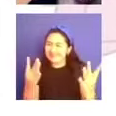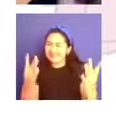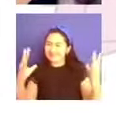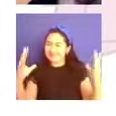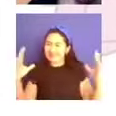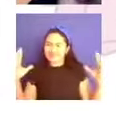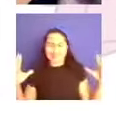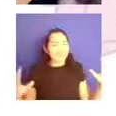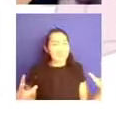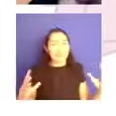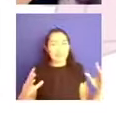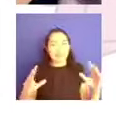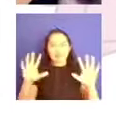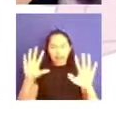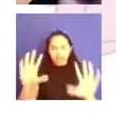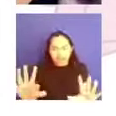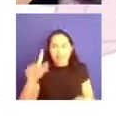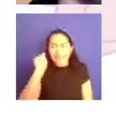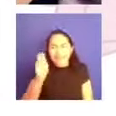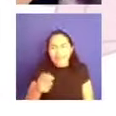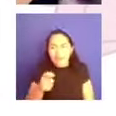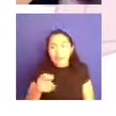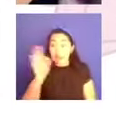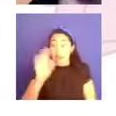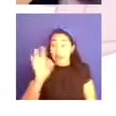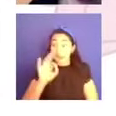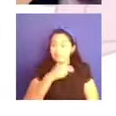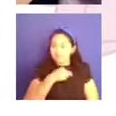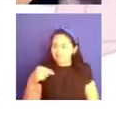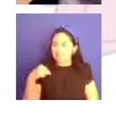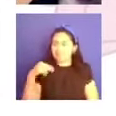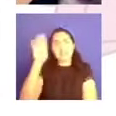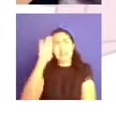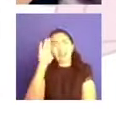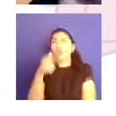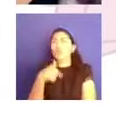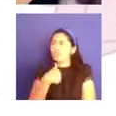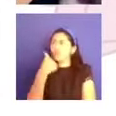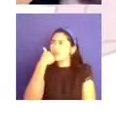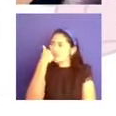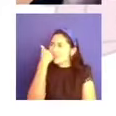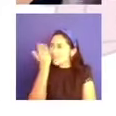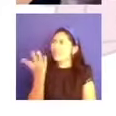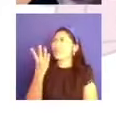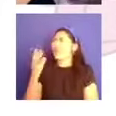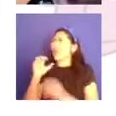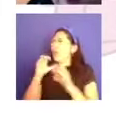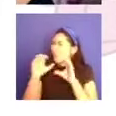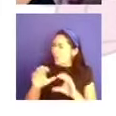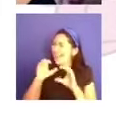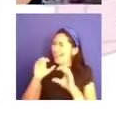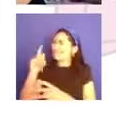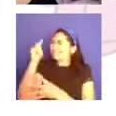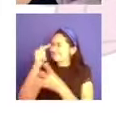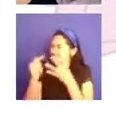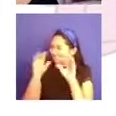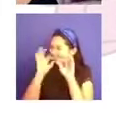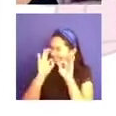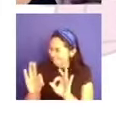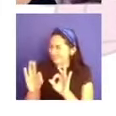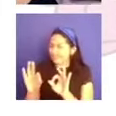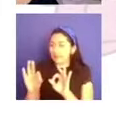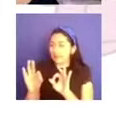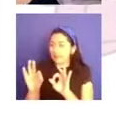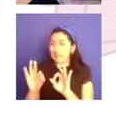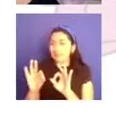conductas que nos alejan para seguir cuidando cada uno de esos valores, entonces en lugar de abrirnos un mundo